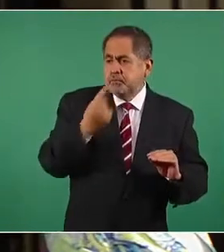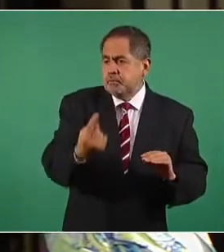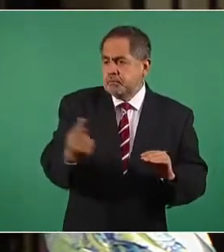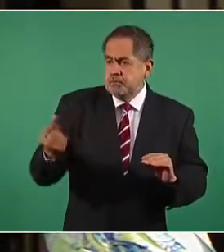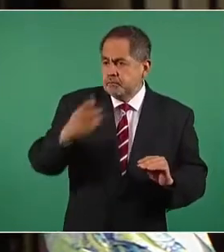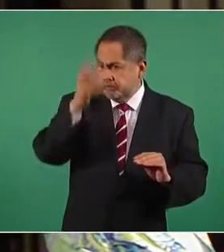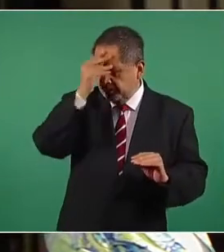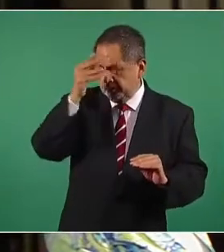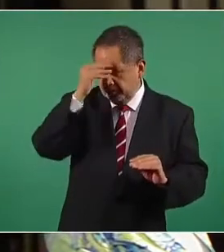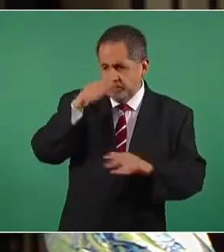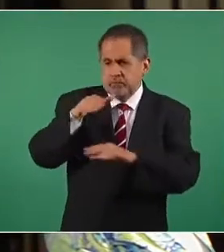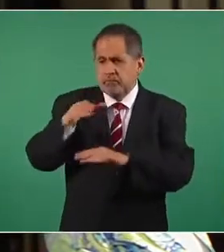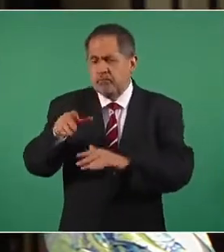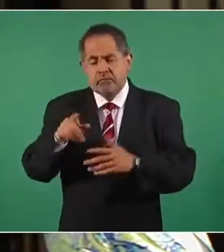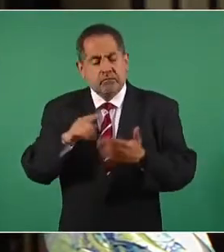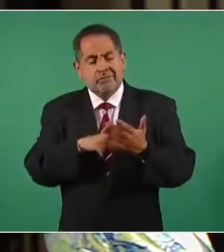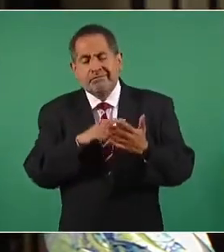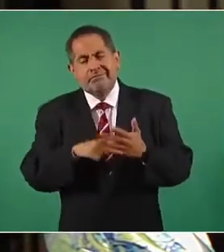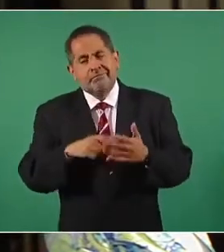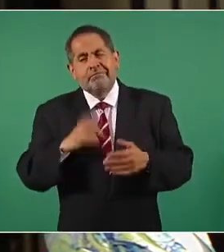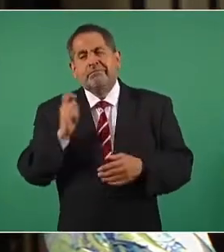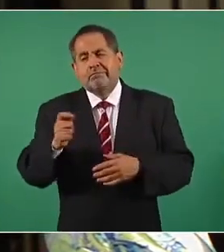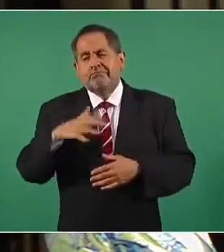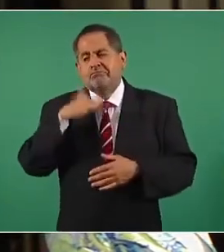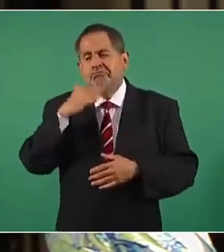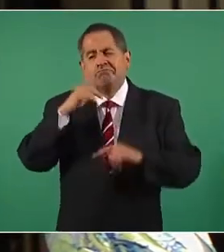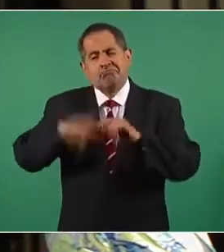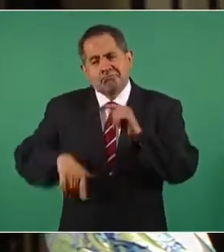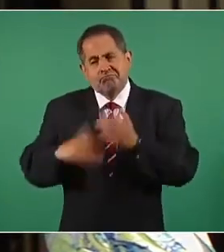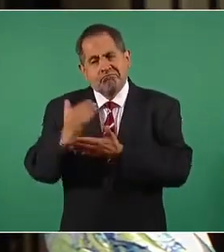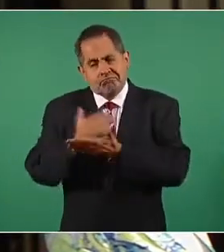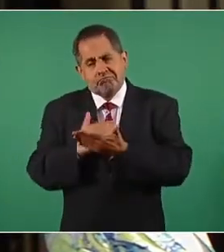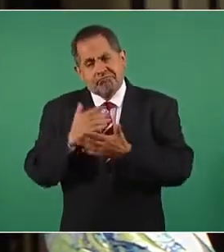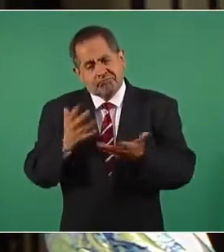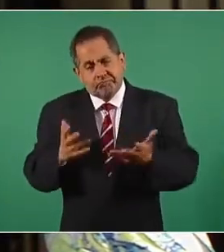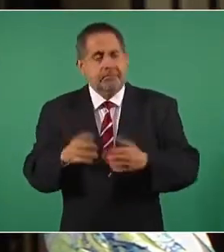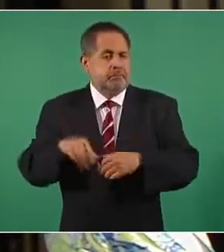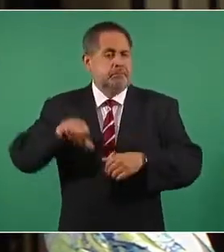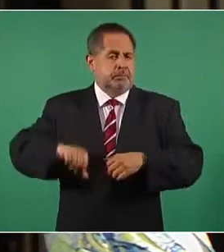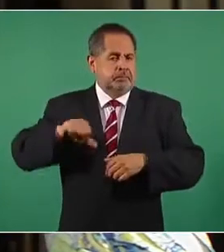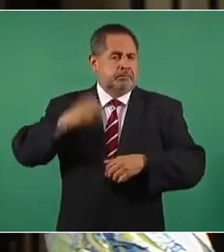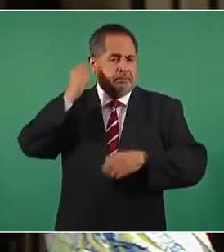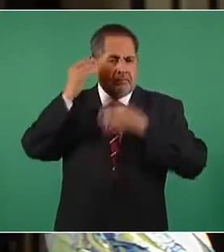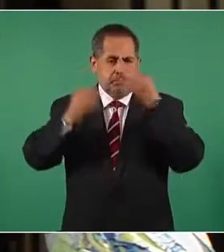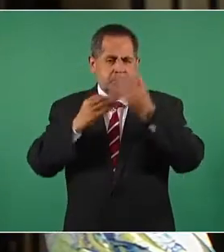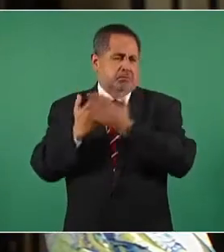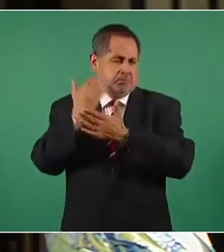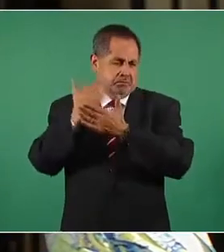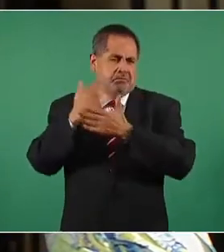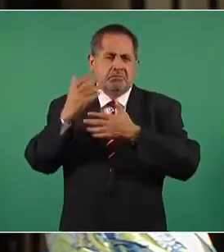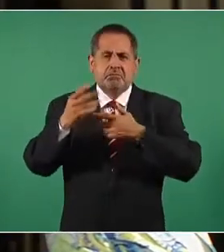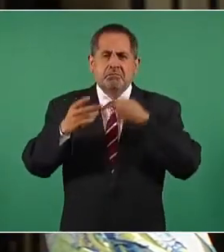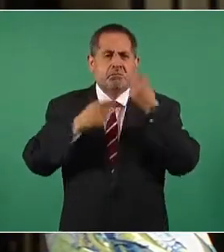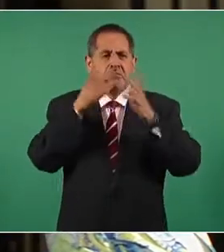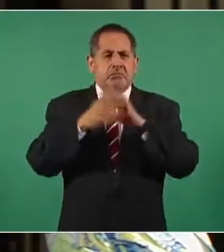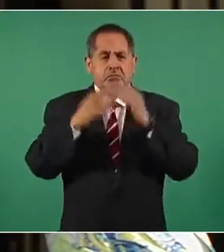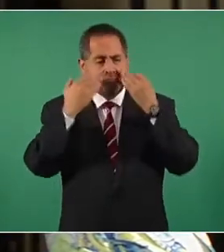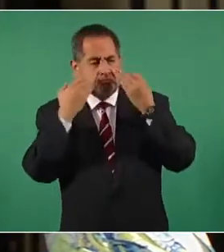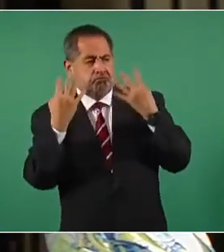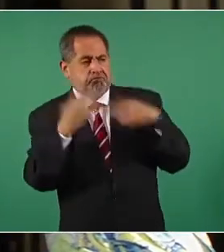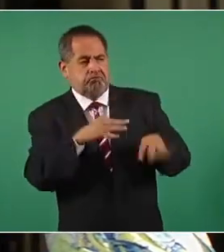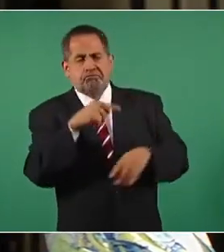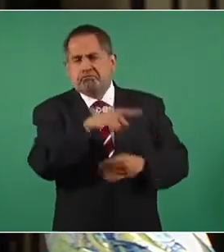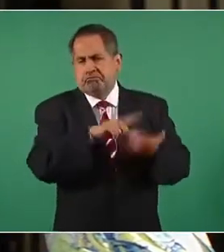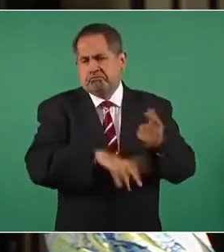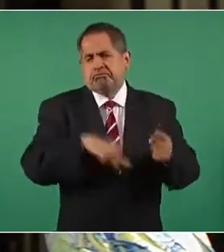corrupción, porque no es sólo con estas conferencias de prensa poder exhibir o poder demostrar los diversos